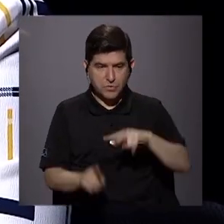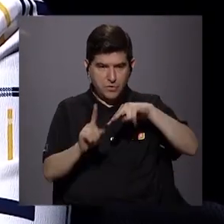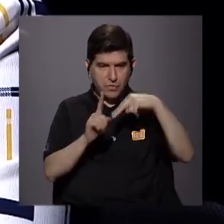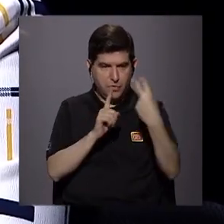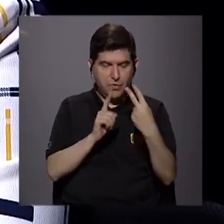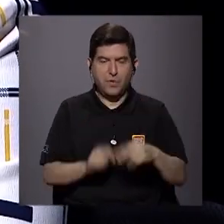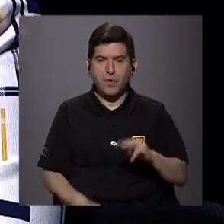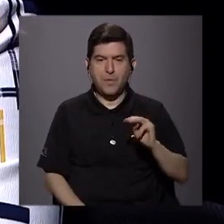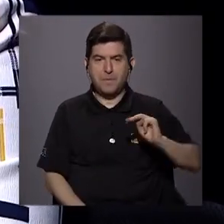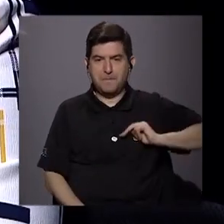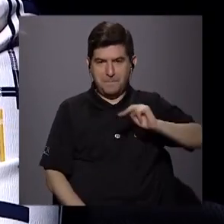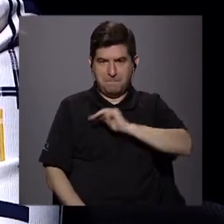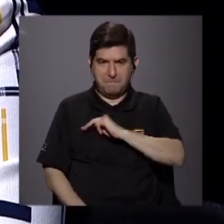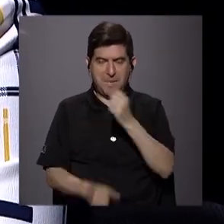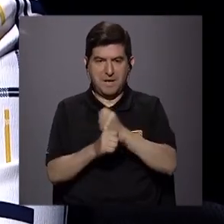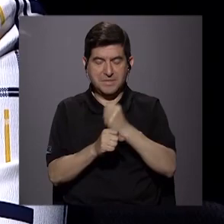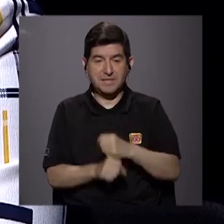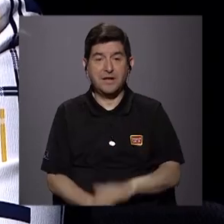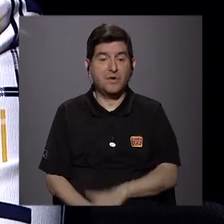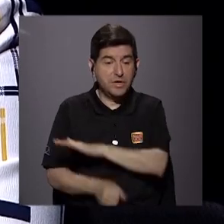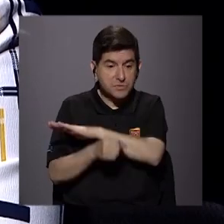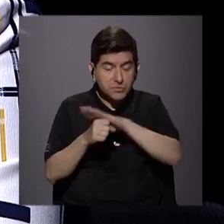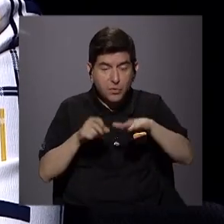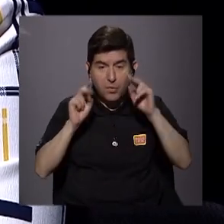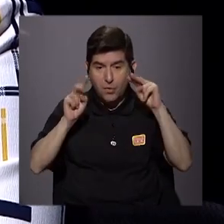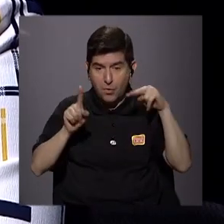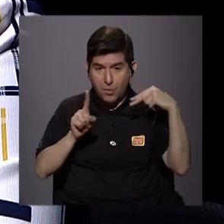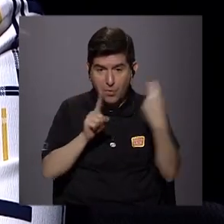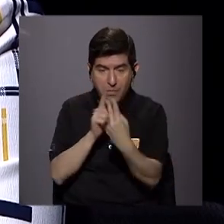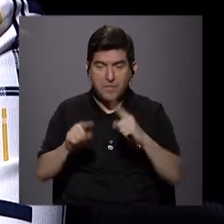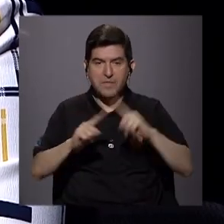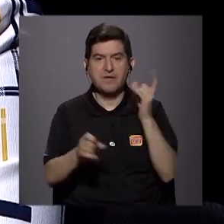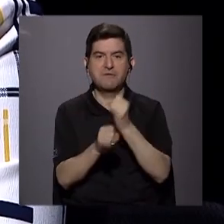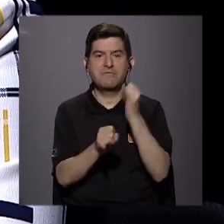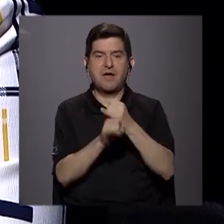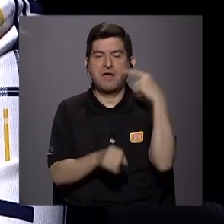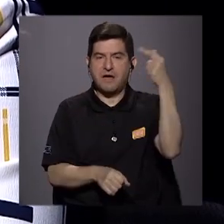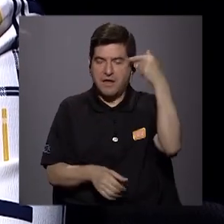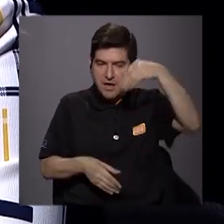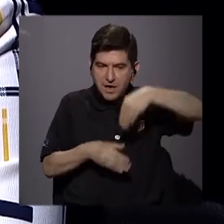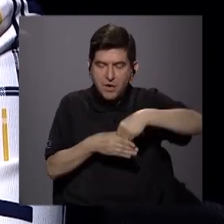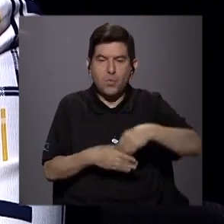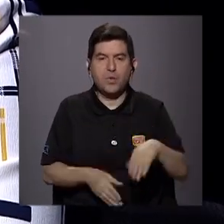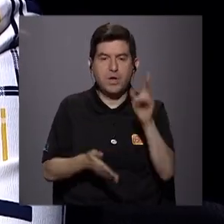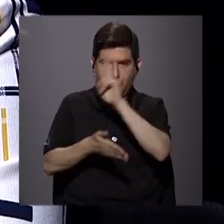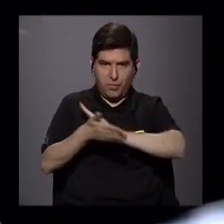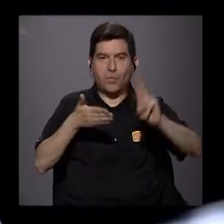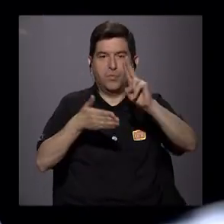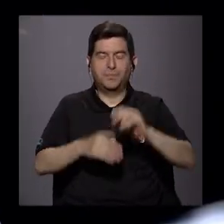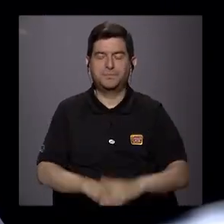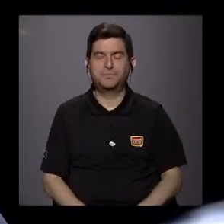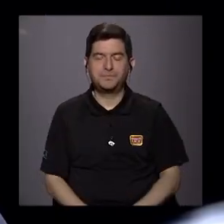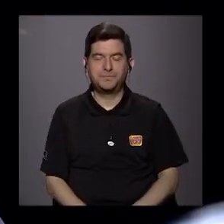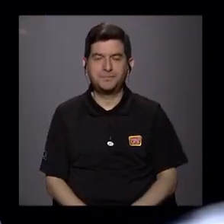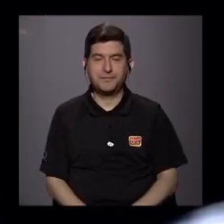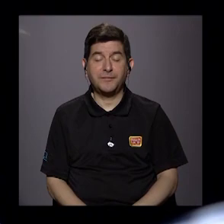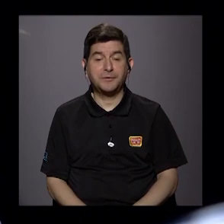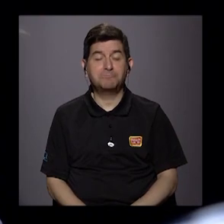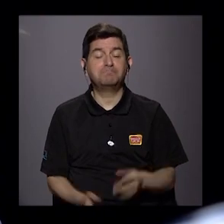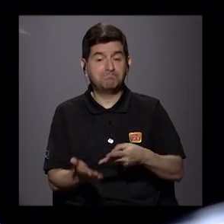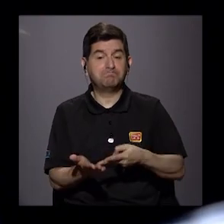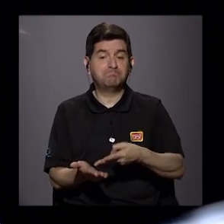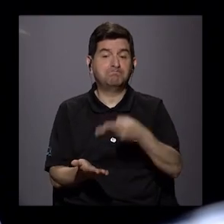Ministerio de Trabajo, sino de manera integral entre las diferentes instituciones del Estado, incluyendo las universidades. Me parece muy valioso